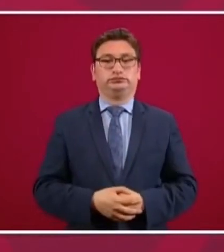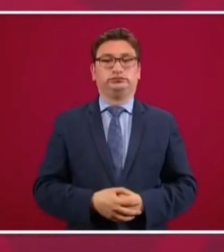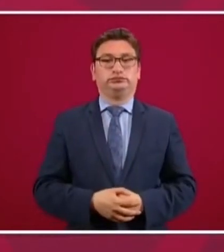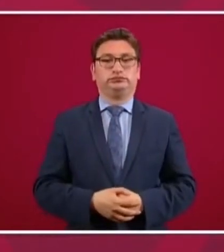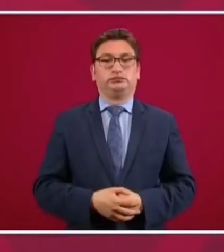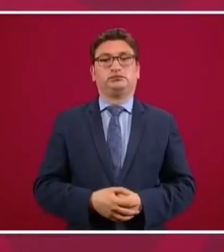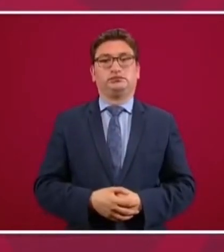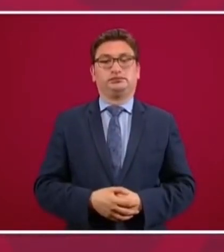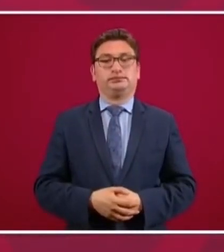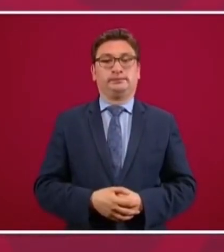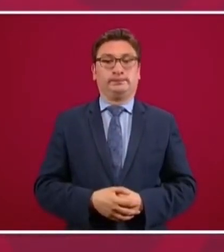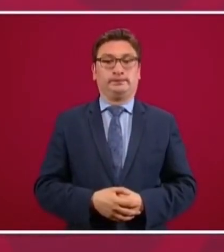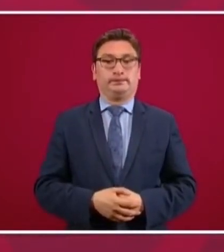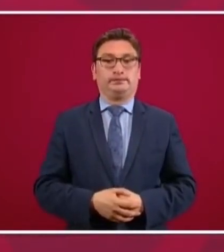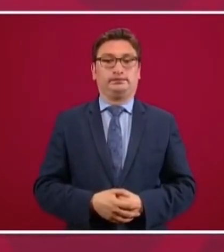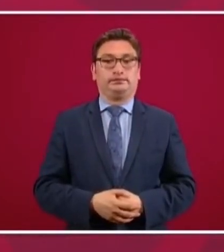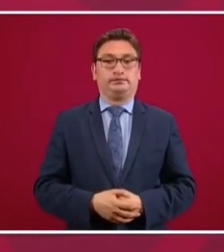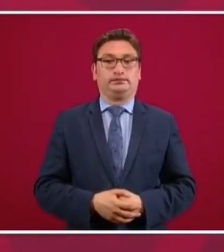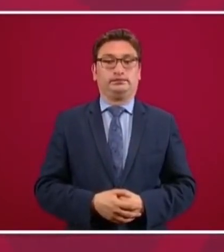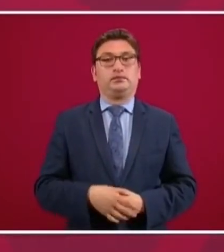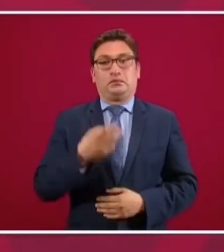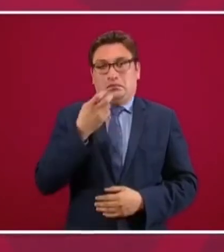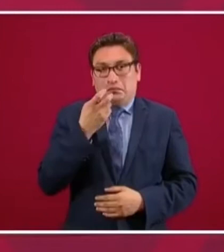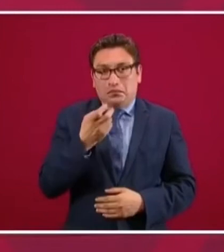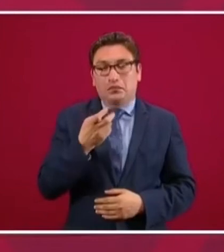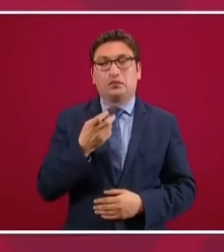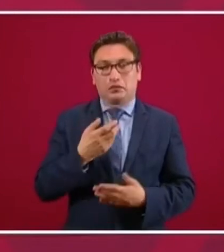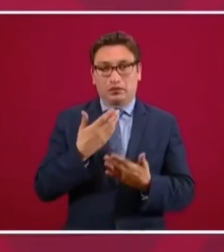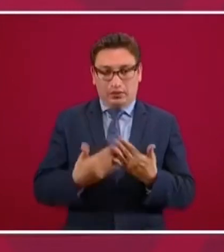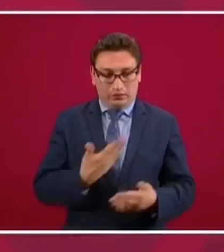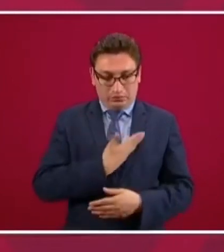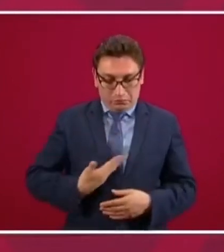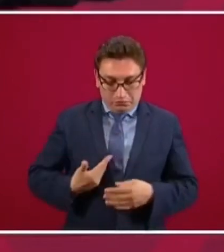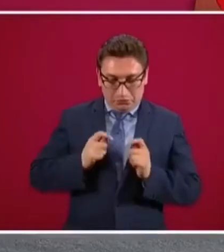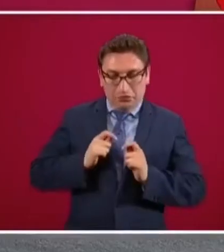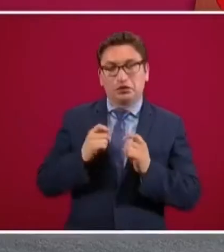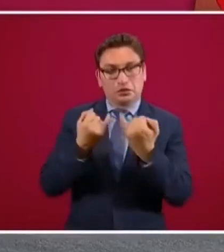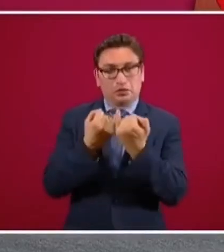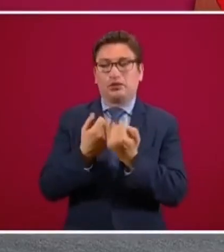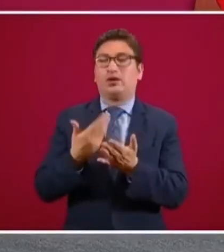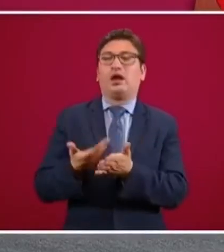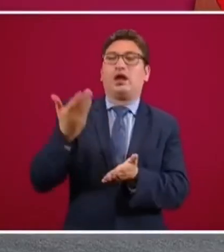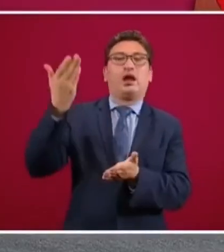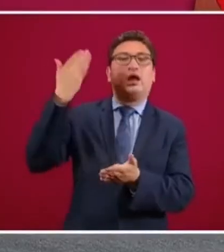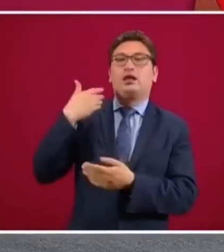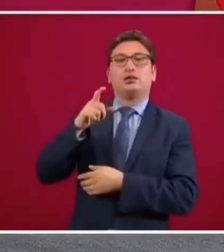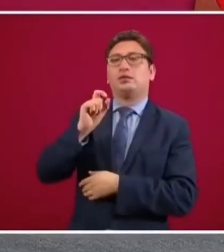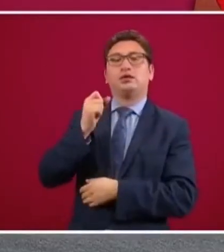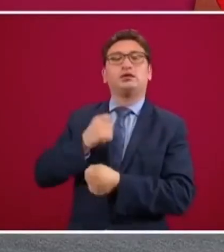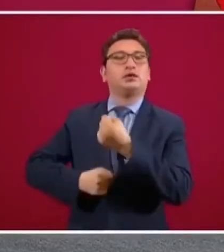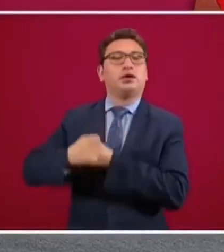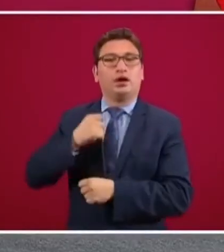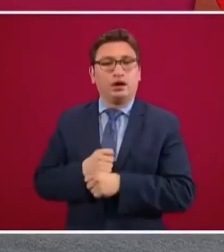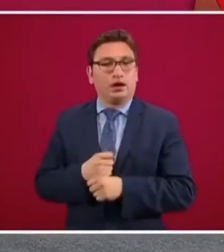Por eso lo hago ahora. Si hace 20 años lo